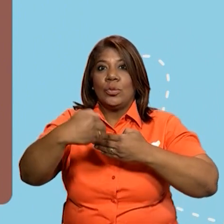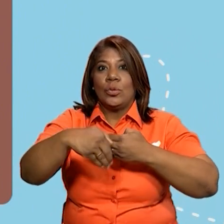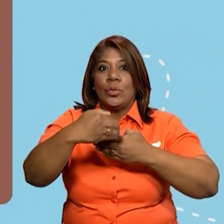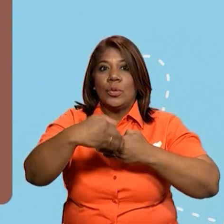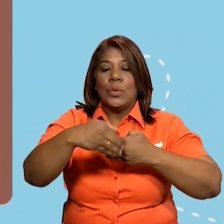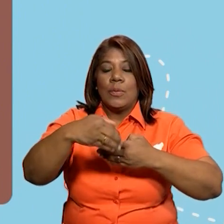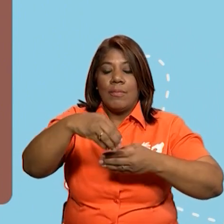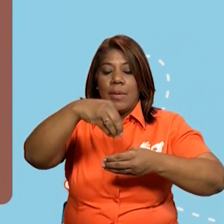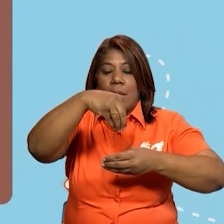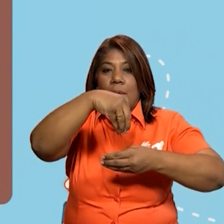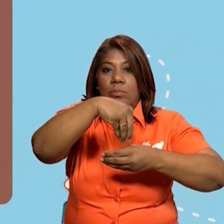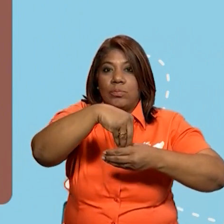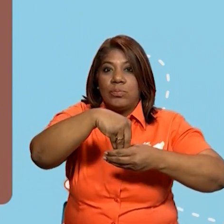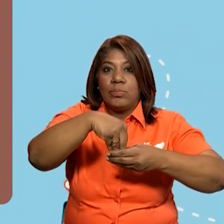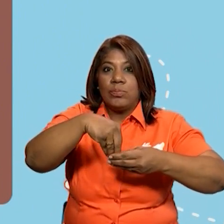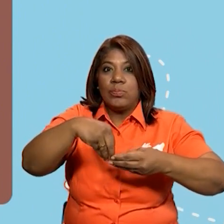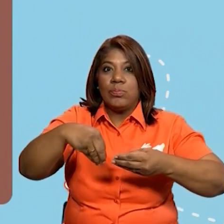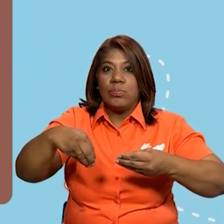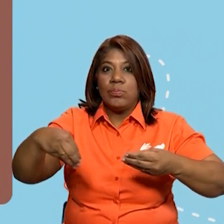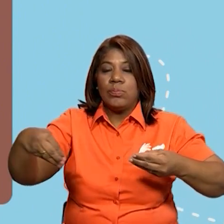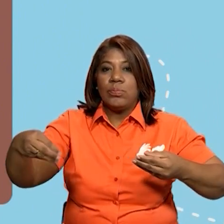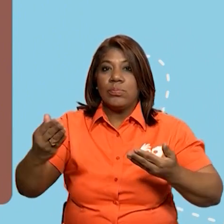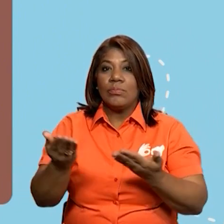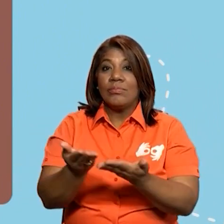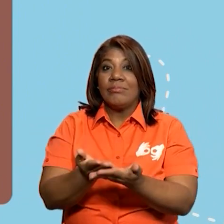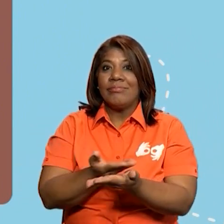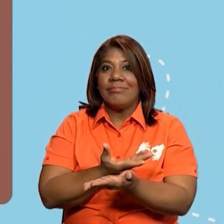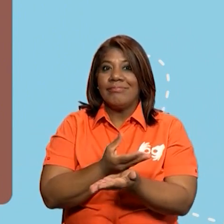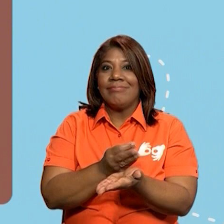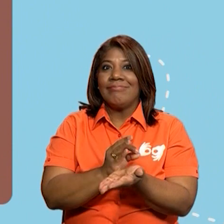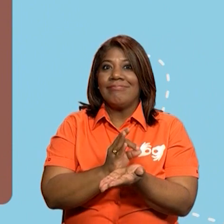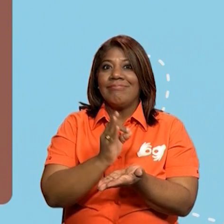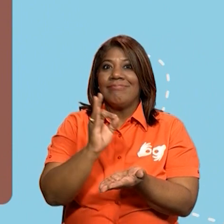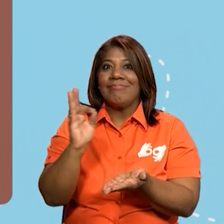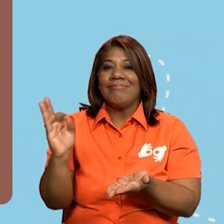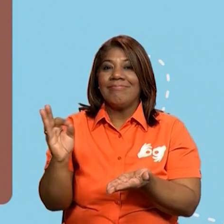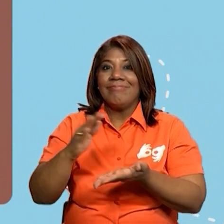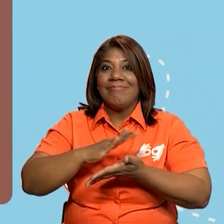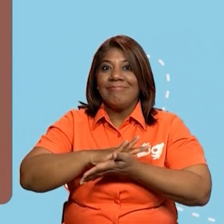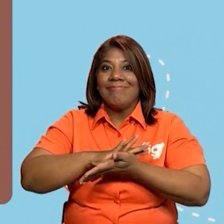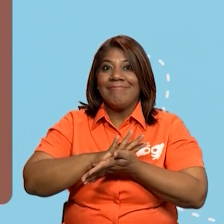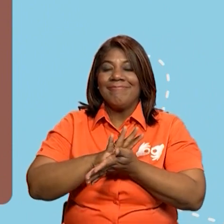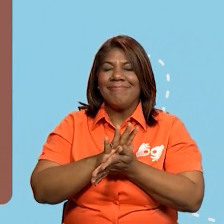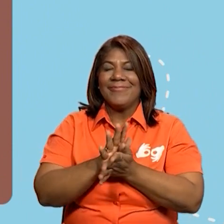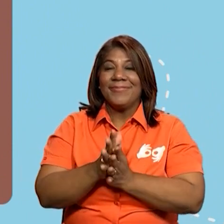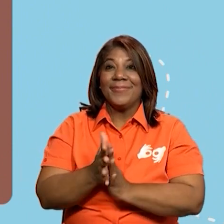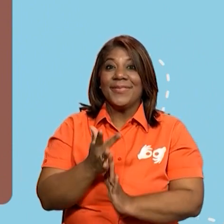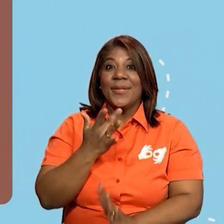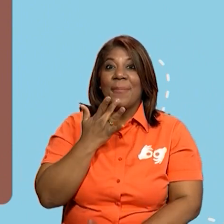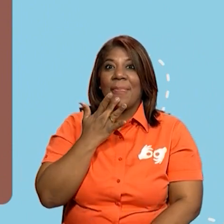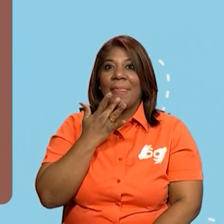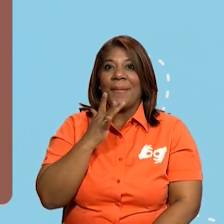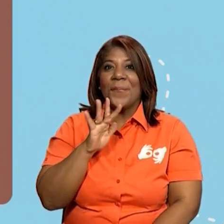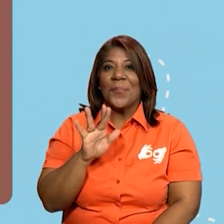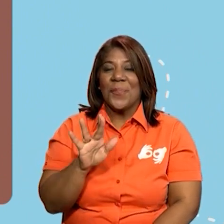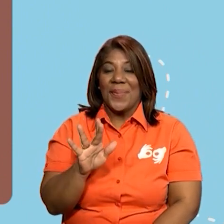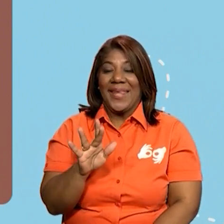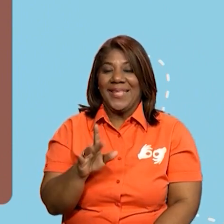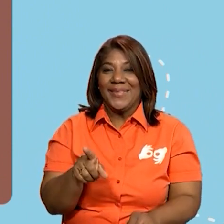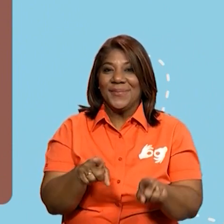relleno de jamón y queso. También vamos a tener arroz